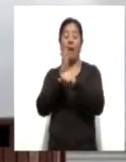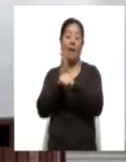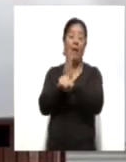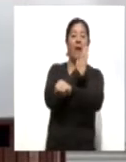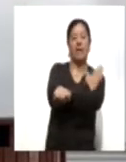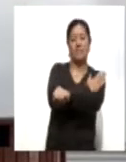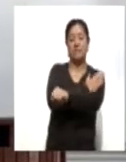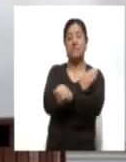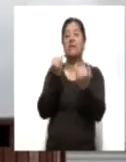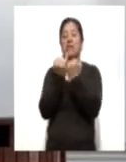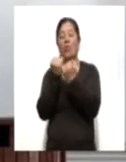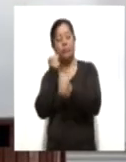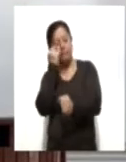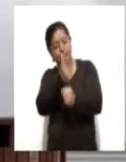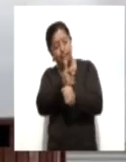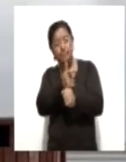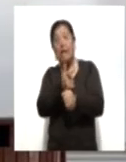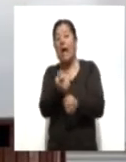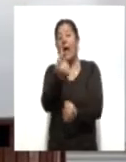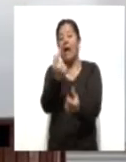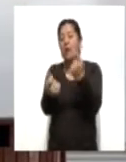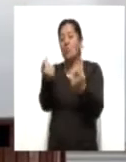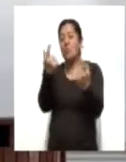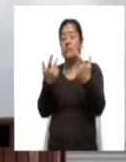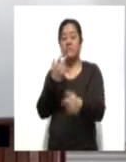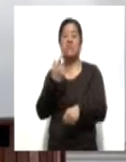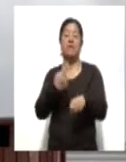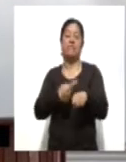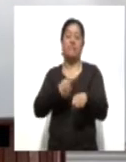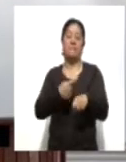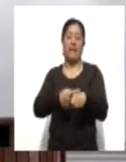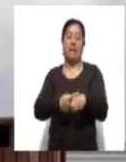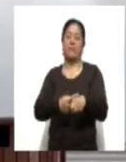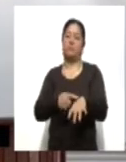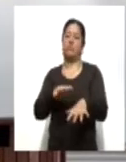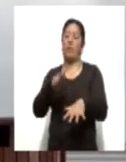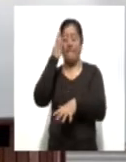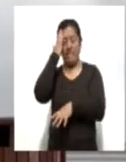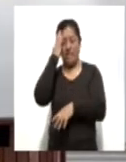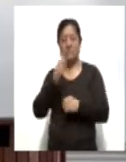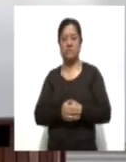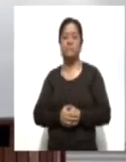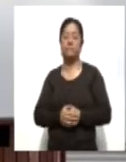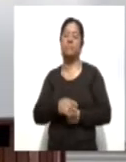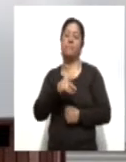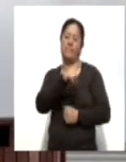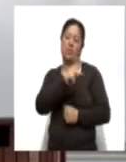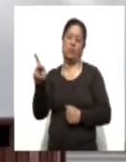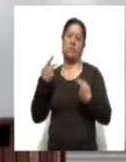de algunas de las principales enfermedades que aquejan a los seres humanos,